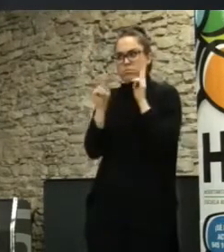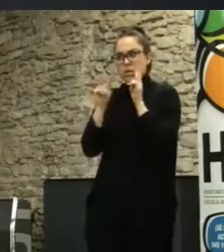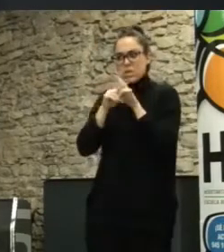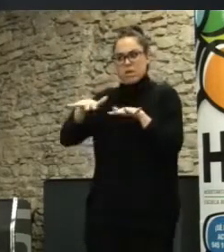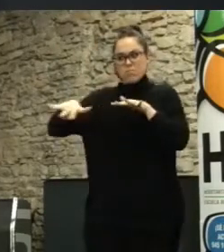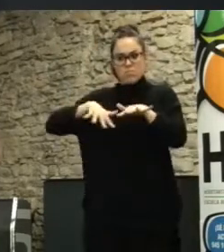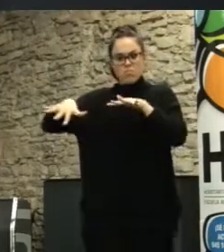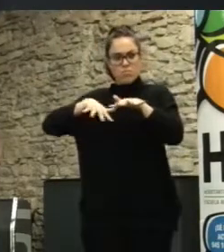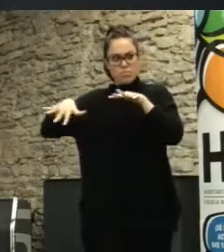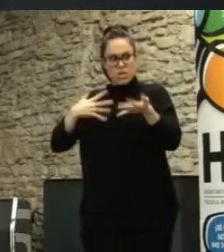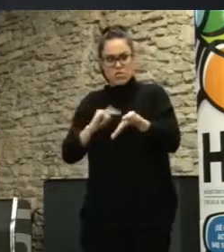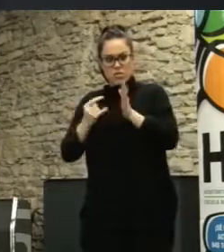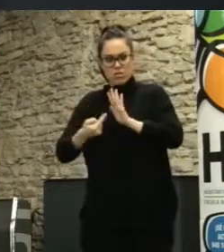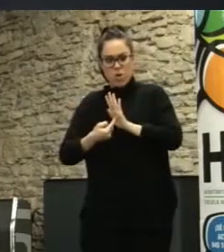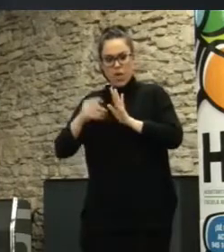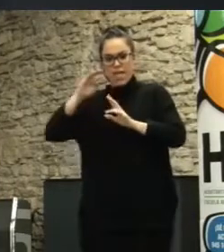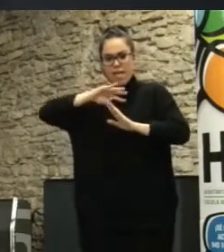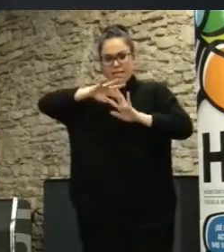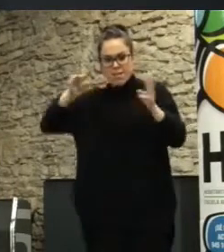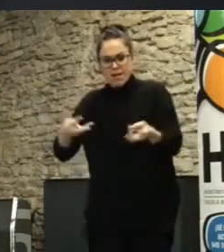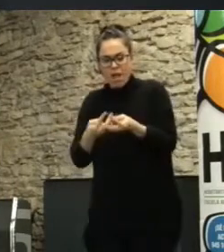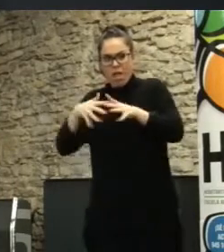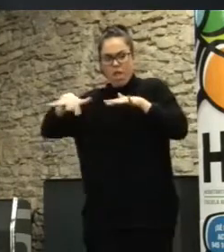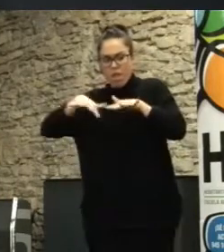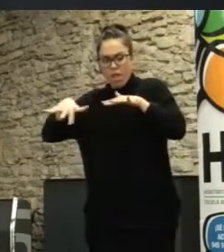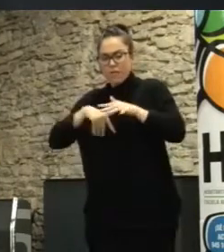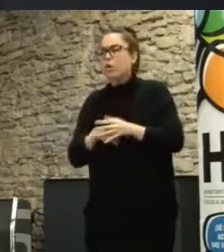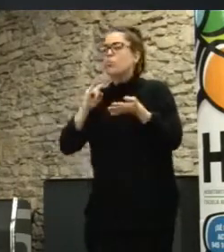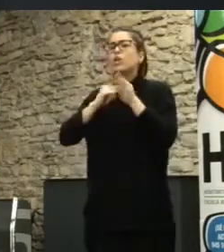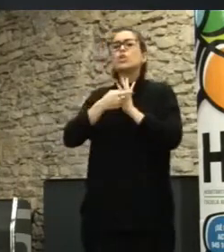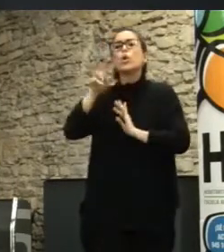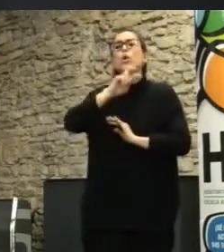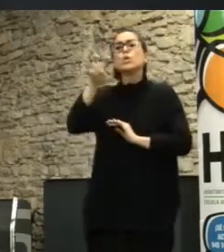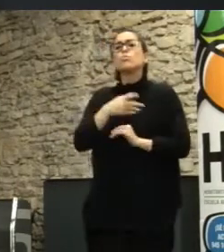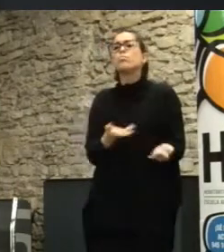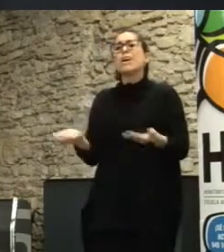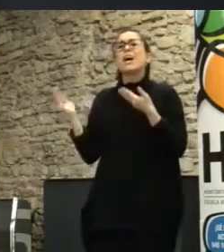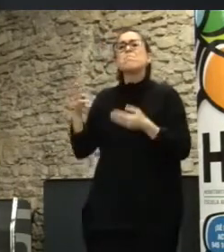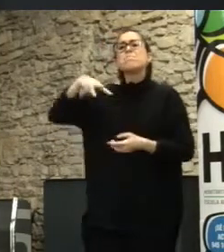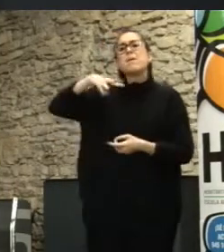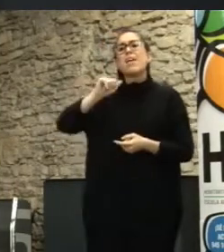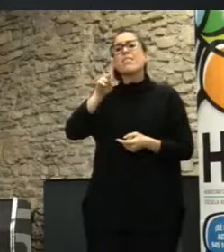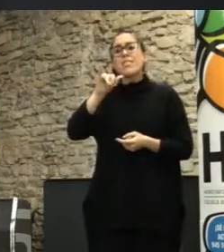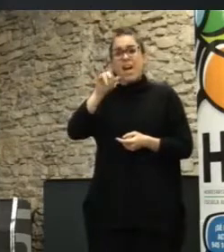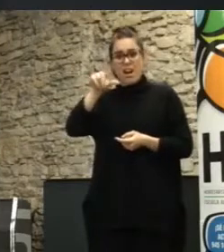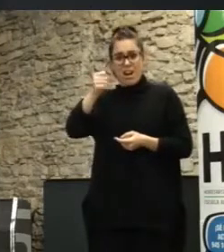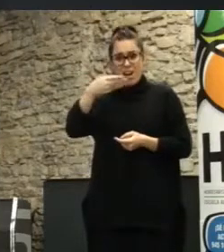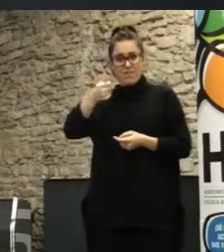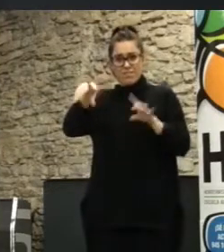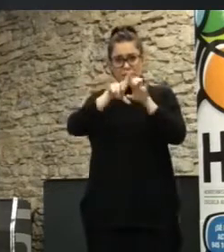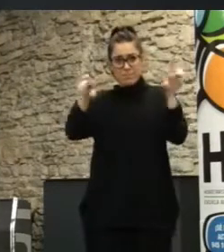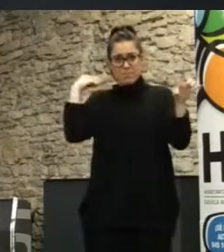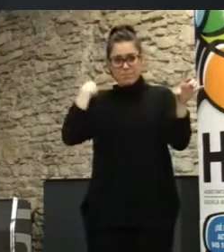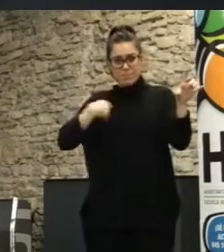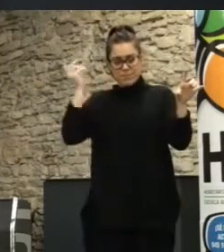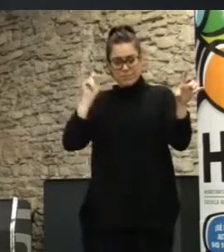neutralidad de la red. Bueno, más proyectitos, este concretamente también es de Media Lab, un proyecto que lanzamos que se llama Siete